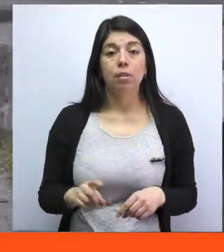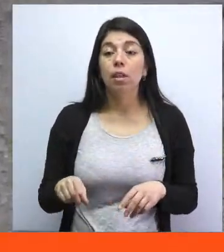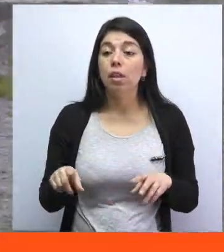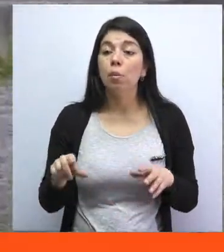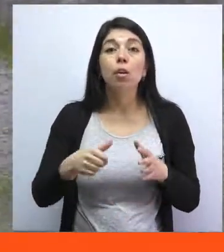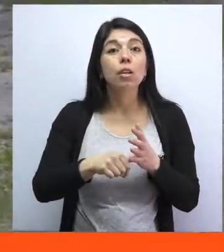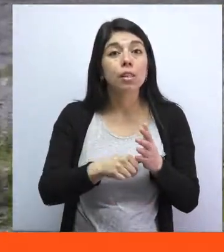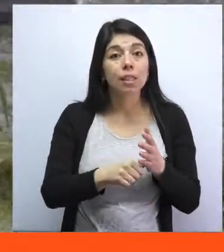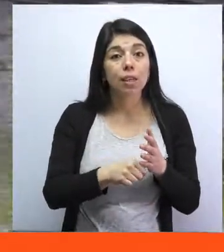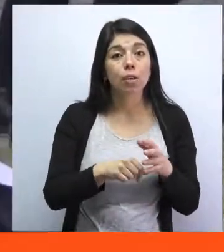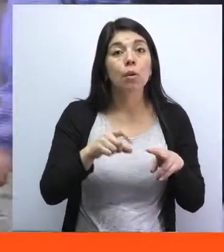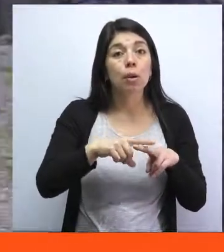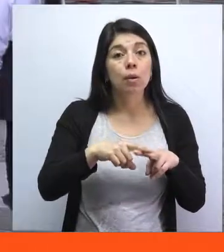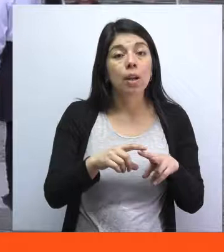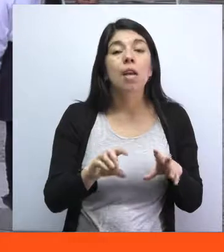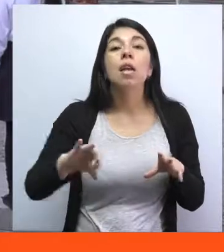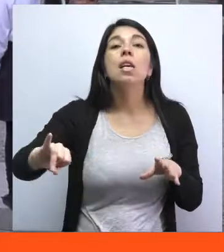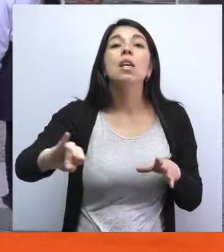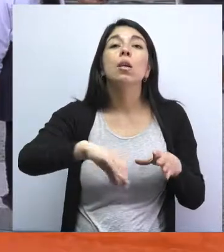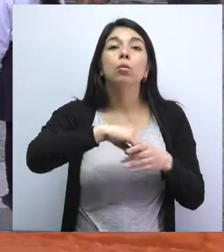sello en toda la comuna.